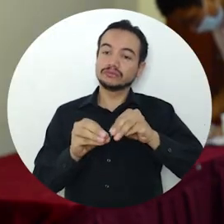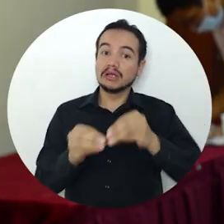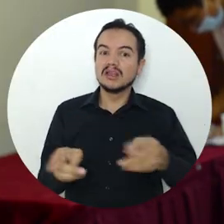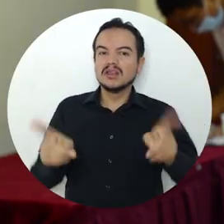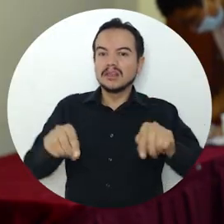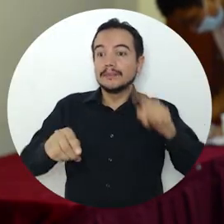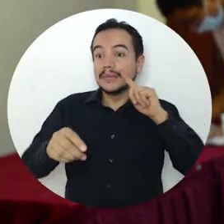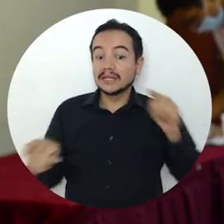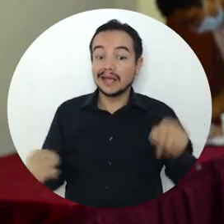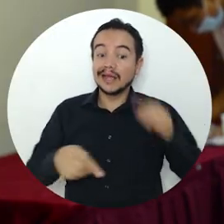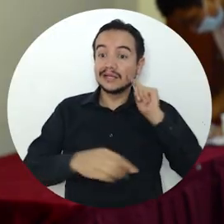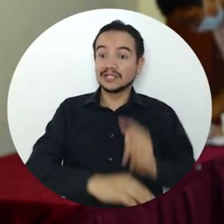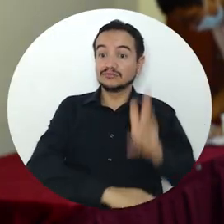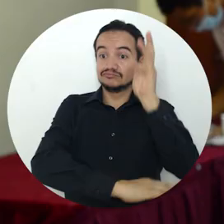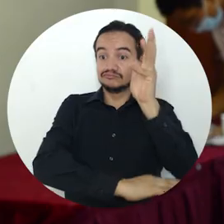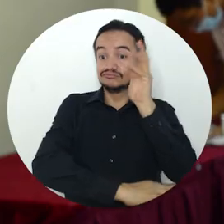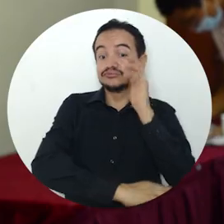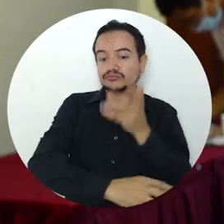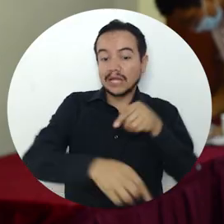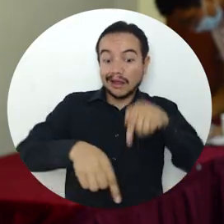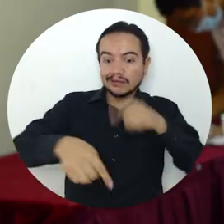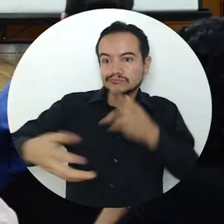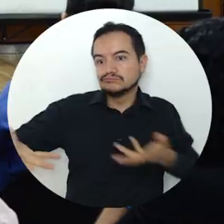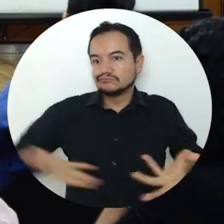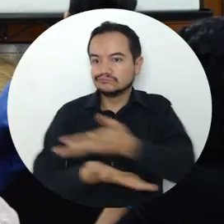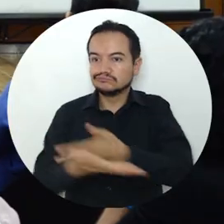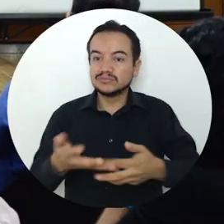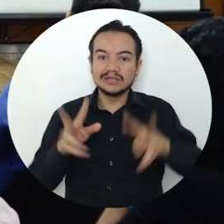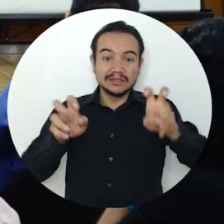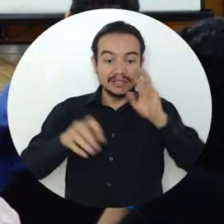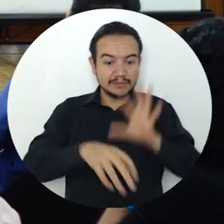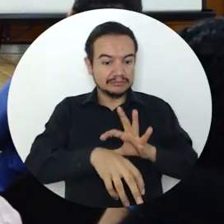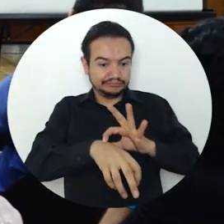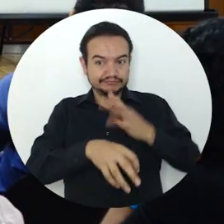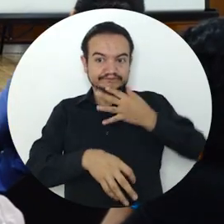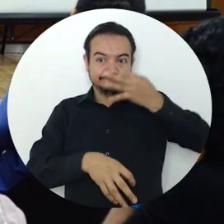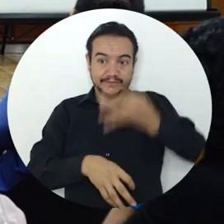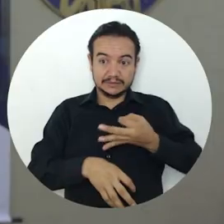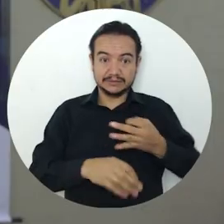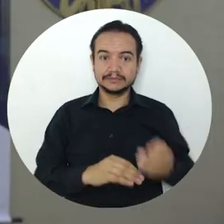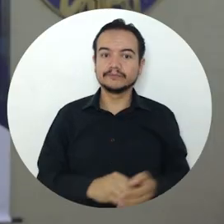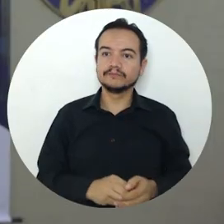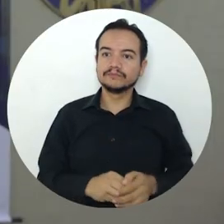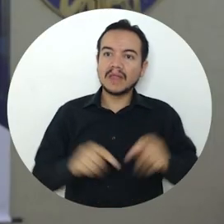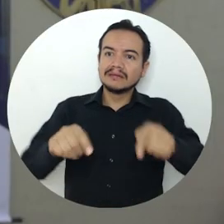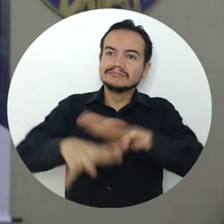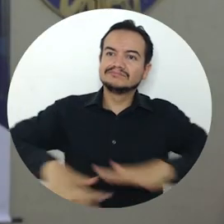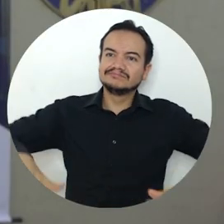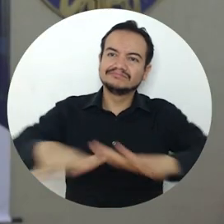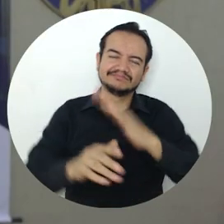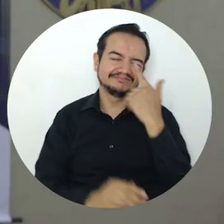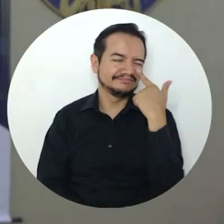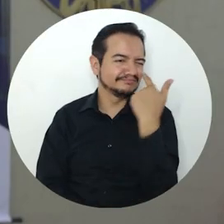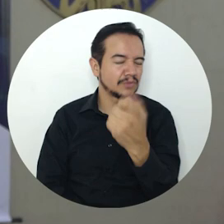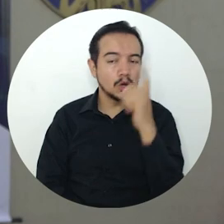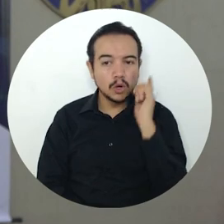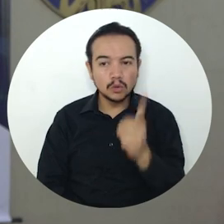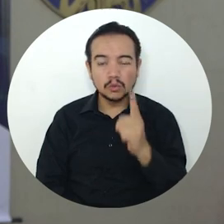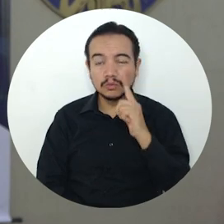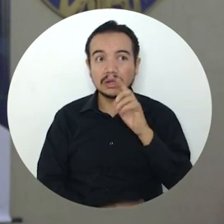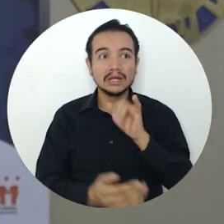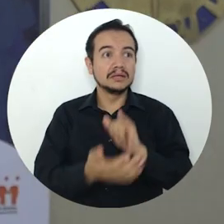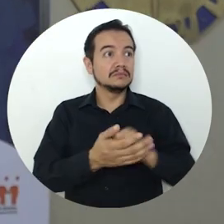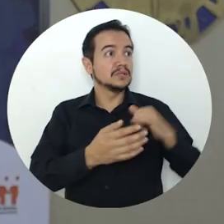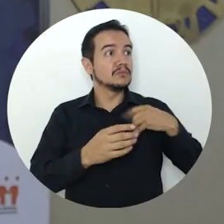formal como por supuesto a través de estos congresos que no dejan de ser un encuentro con la profesionalidad real. Este espacio me parece un espacio demasiado bueno